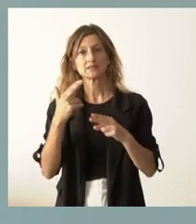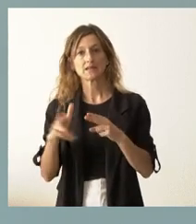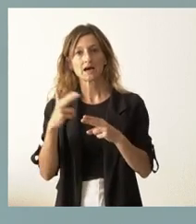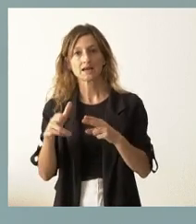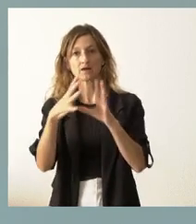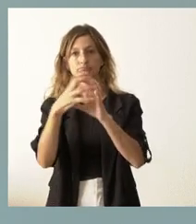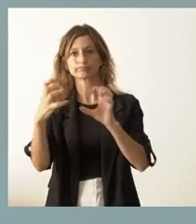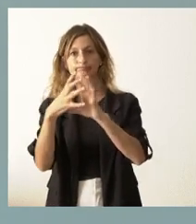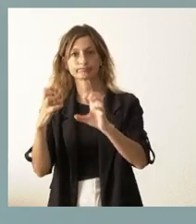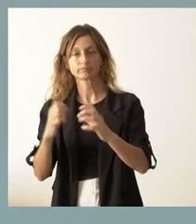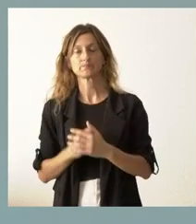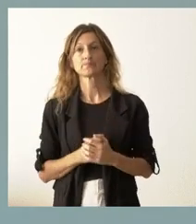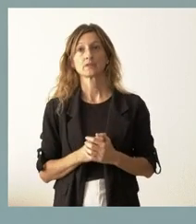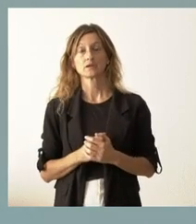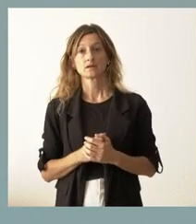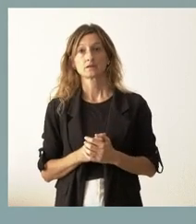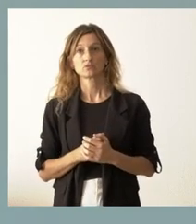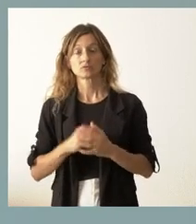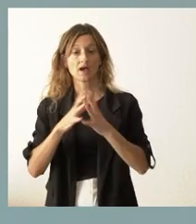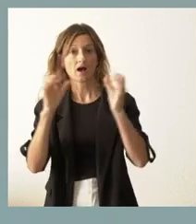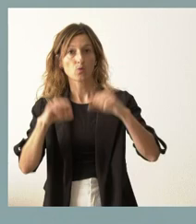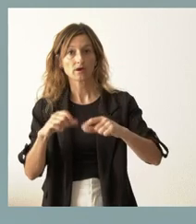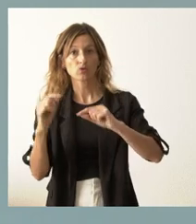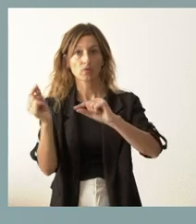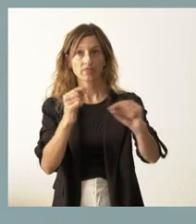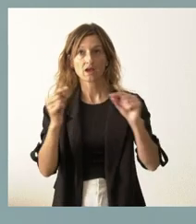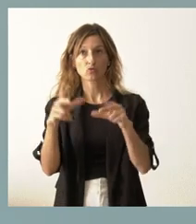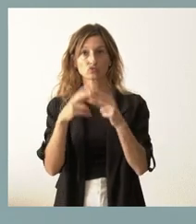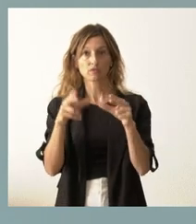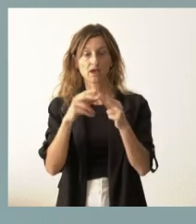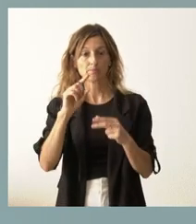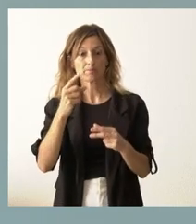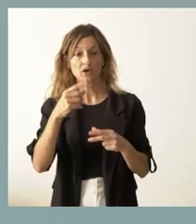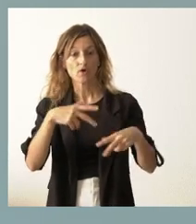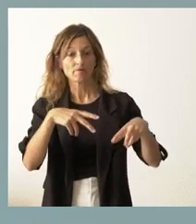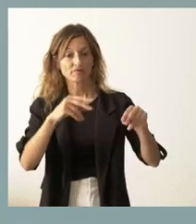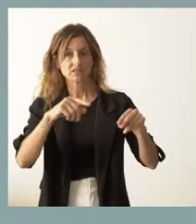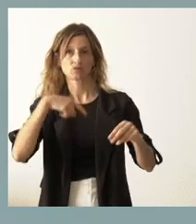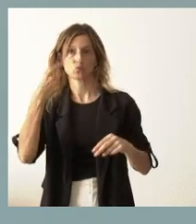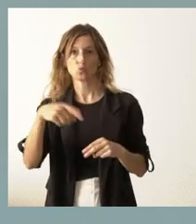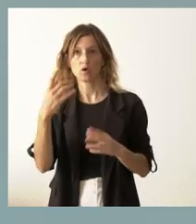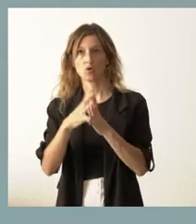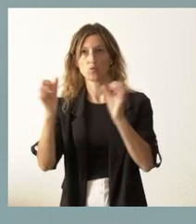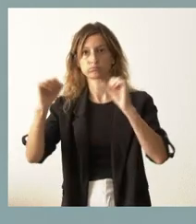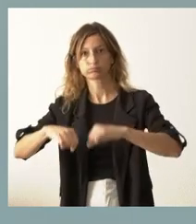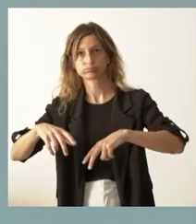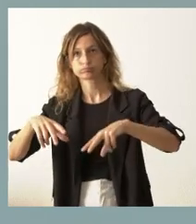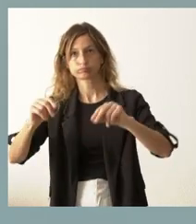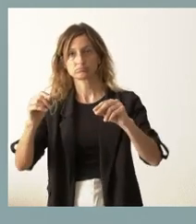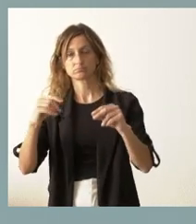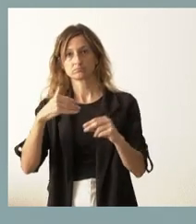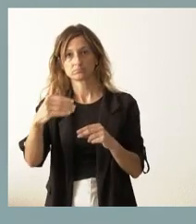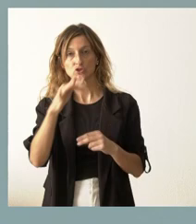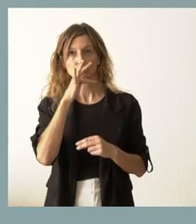sintonía. Lógicamente, los acuerdos del diálogo social, hasta que no se finalizan, no los damos por concluidos, no los damos por acordados,